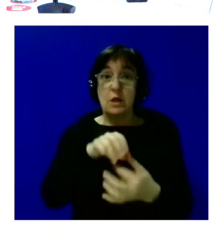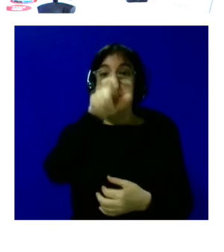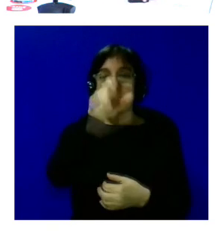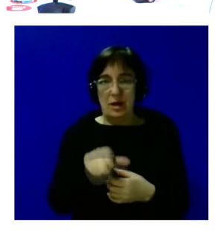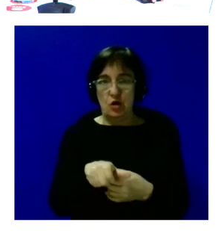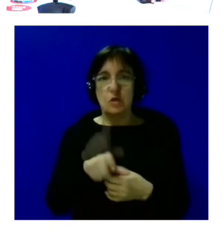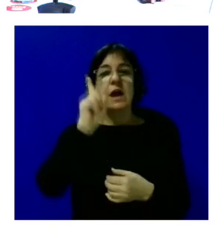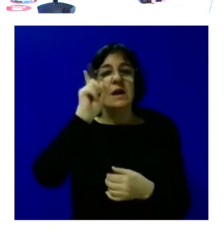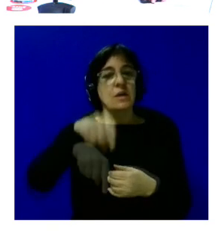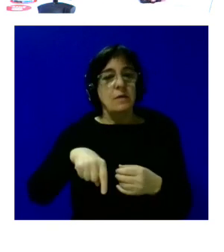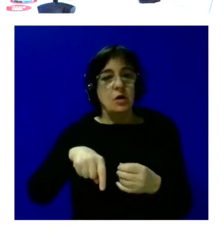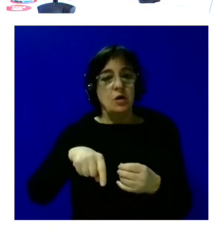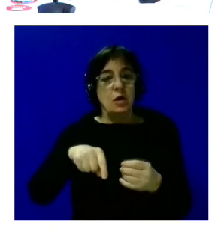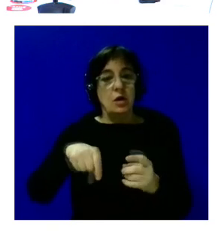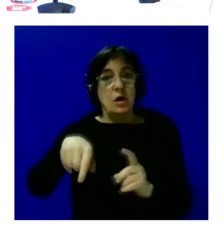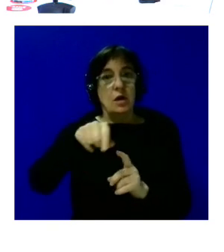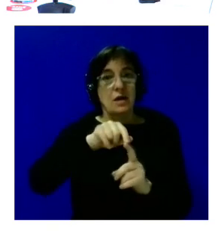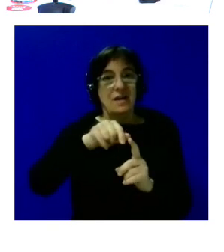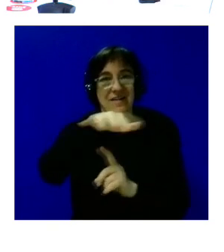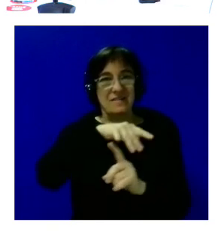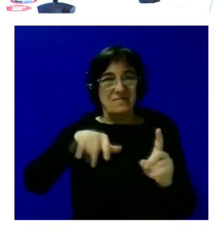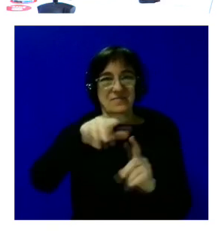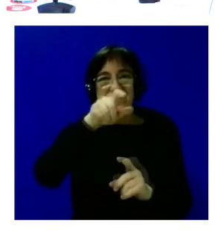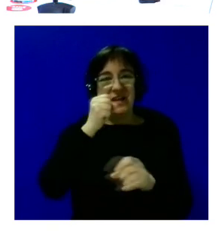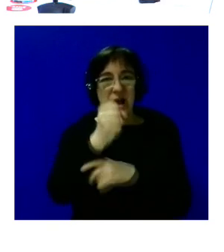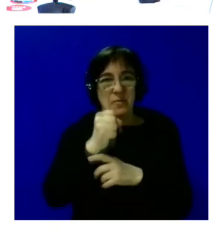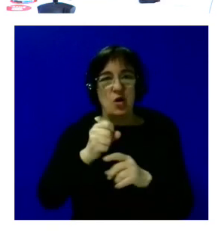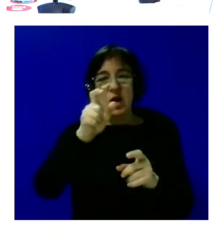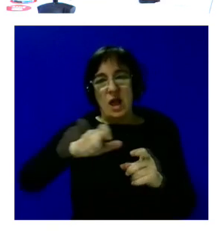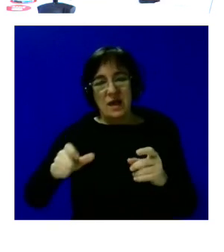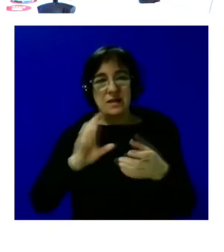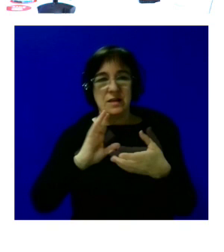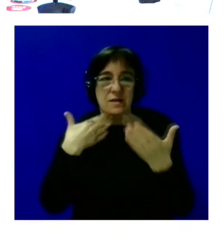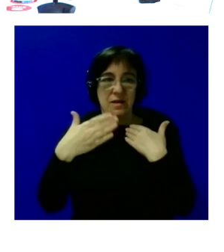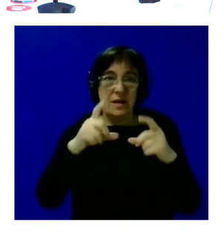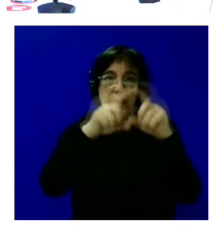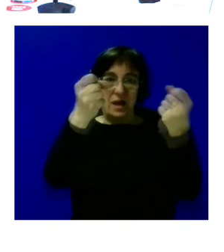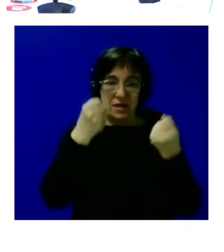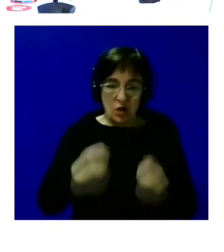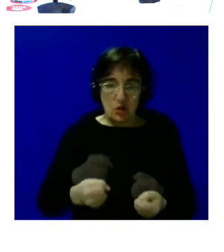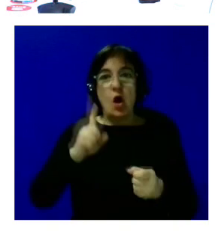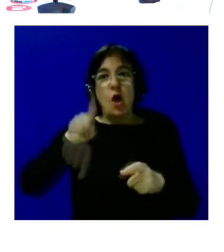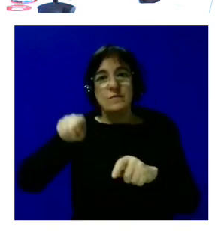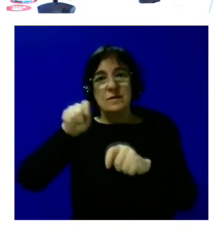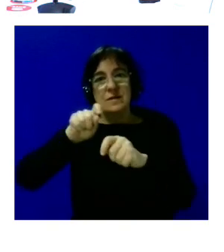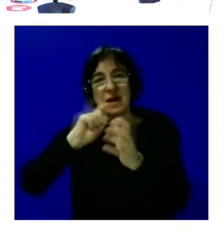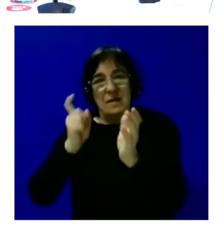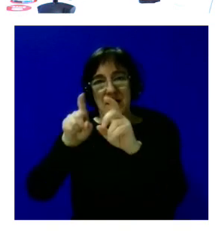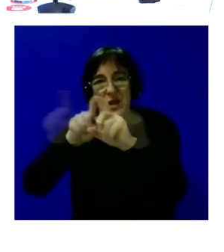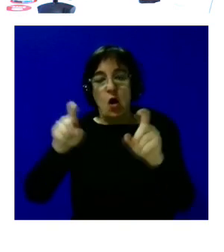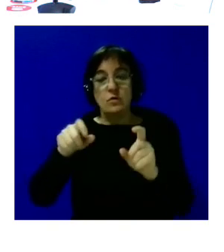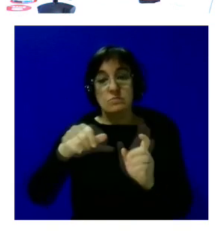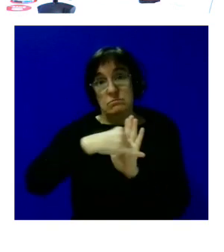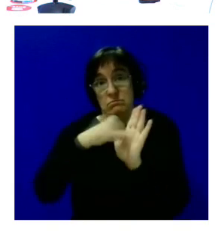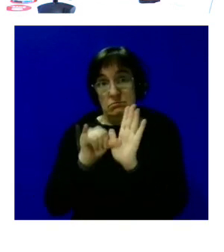y también con su círculo de apoyo y la gente con la que se está relacionando tanto de instituciones penitenciarias como de personeras de plena como de su círculo más cercano